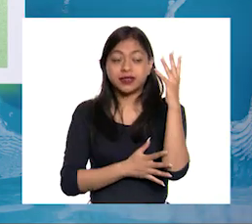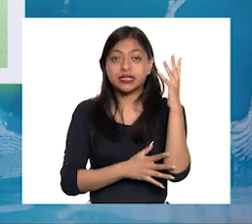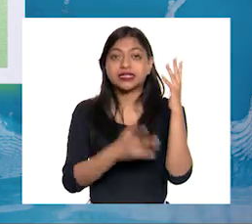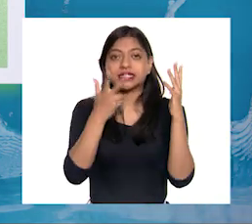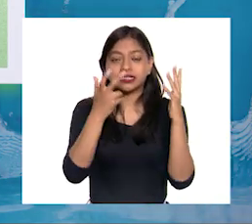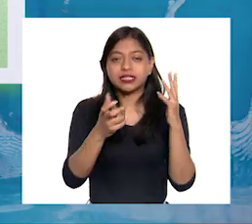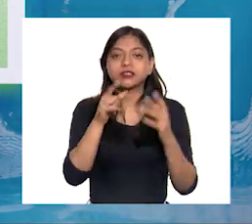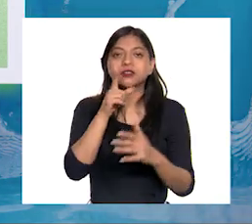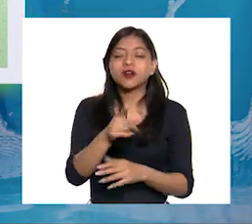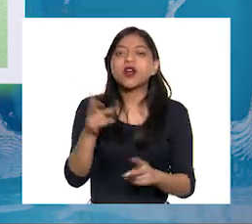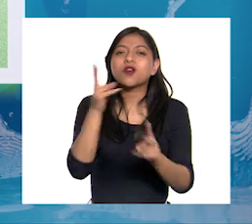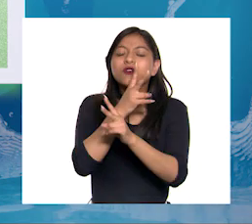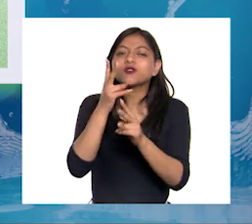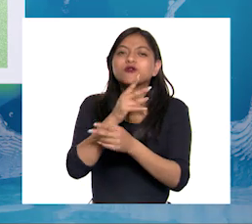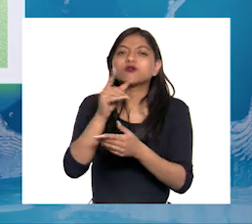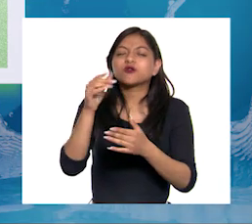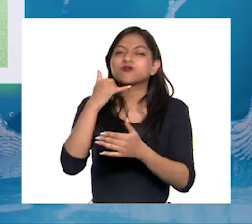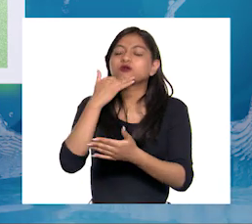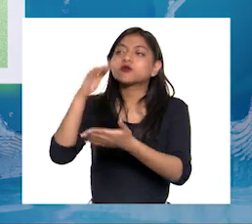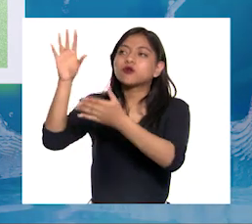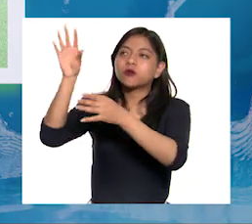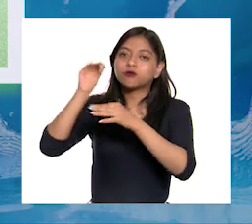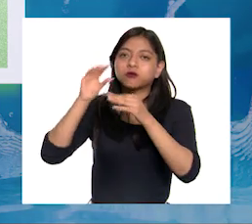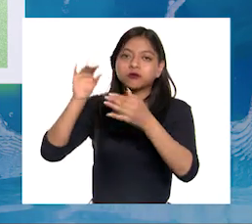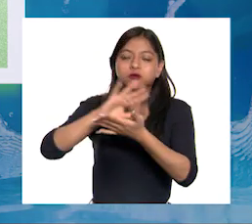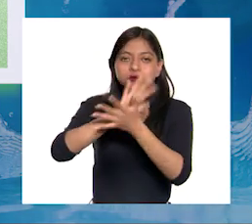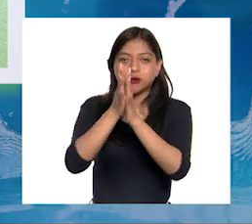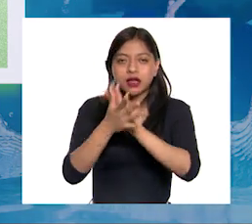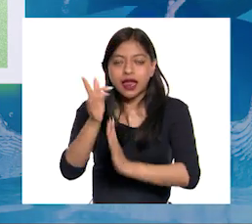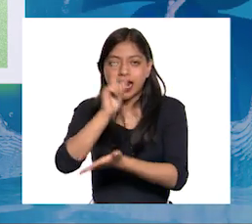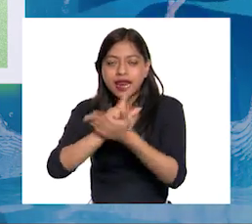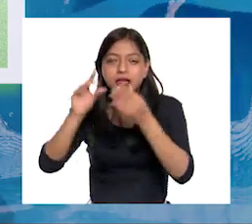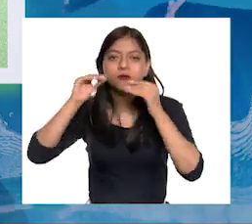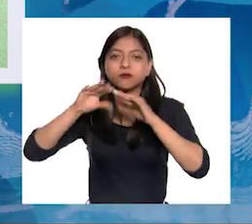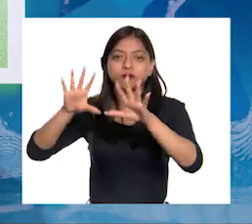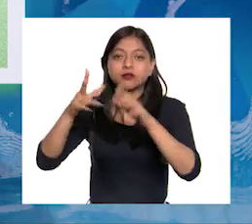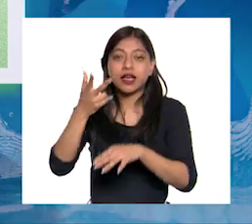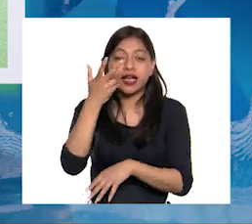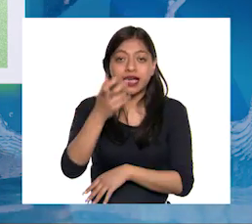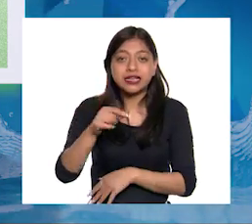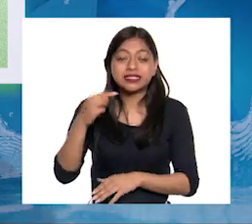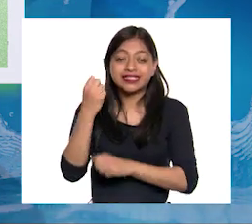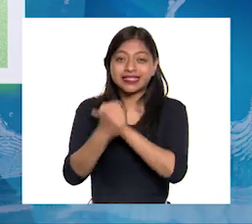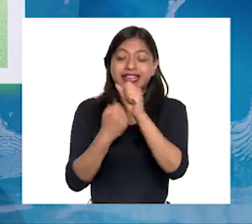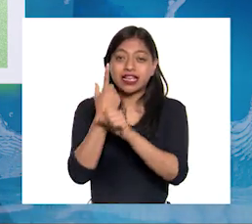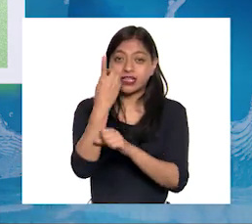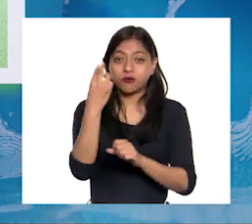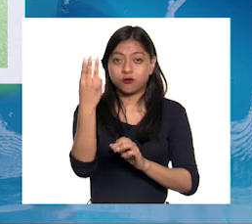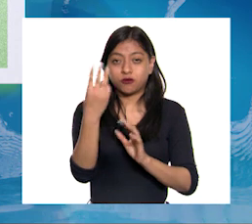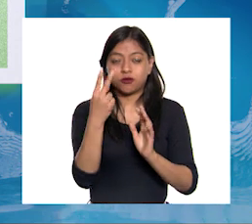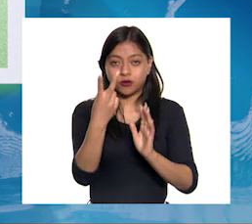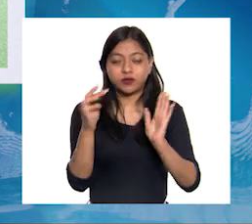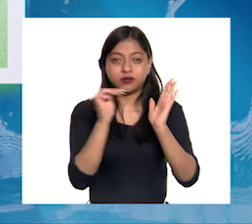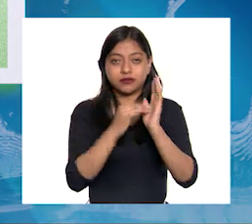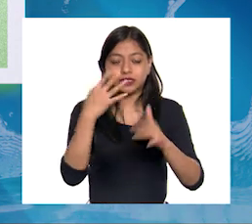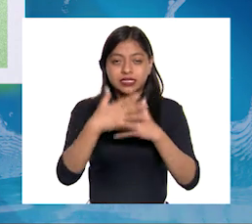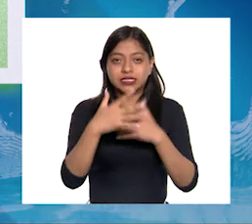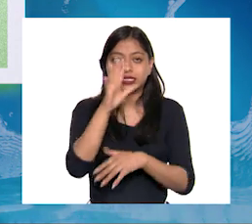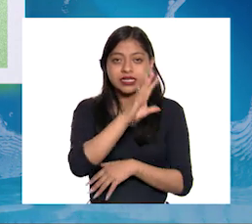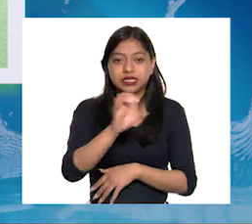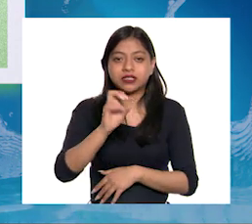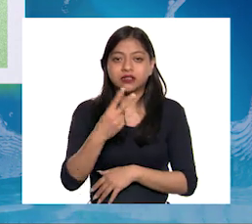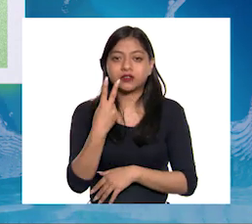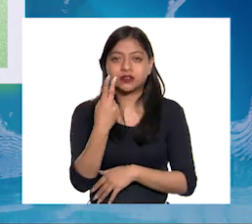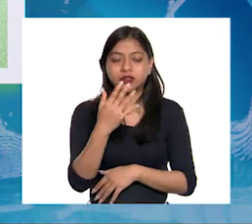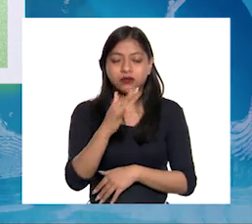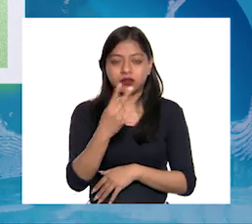sumidero al capturar el dióxido de carbono El balance neto entre emisiones y absorciones para el año 2015 Fue de 552 millones